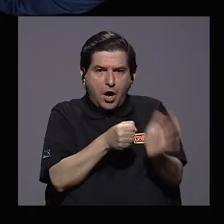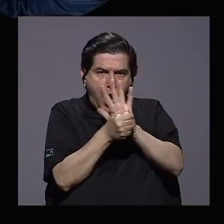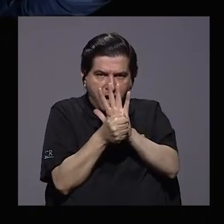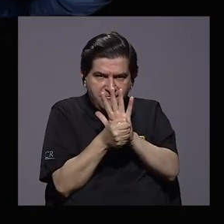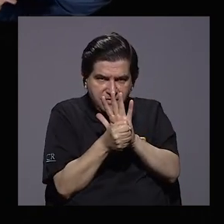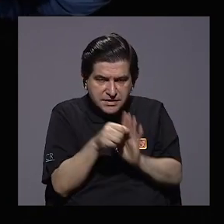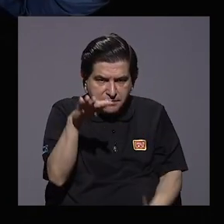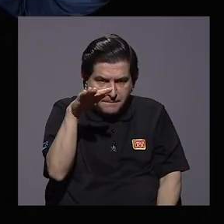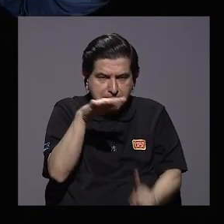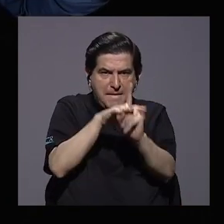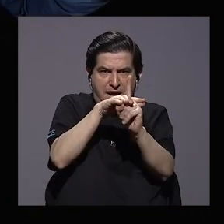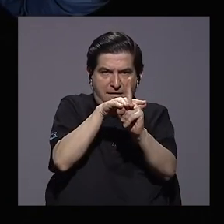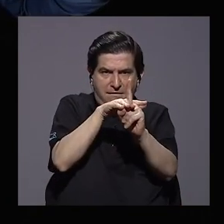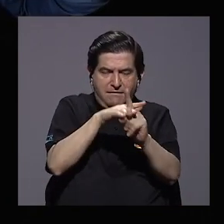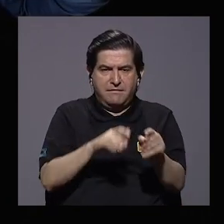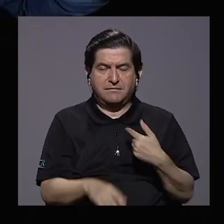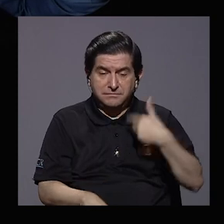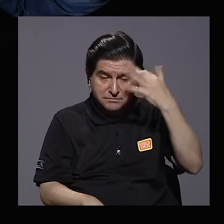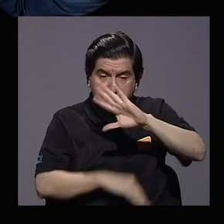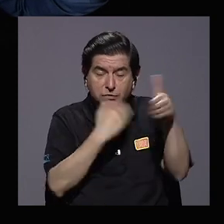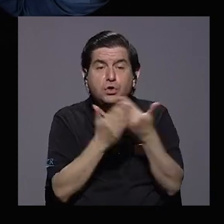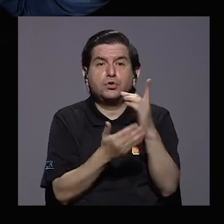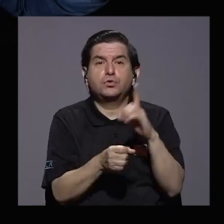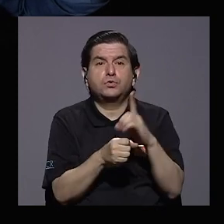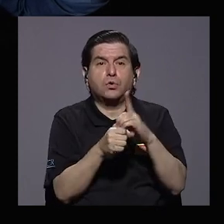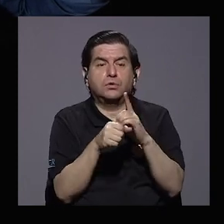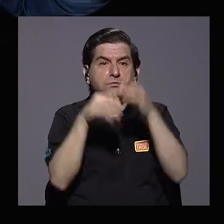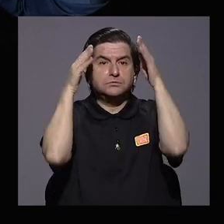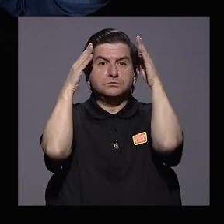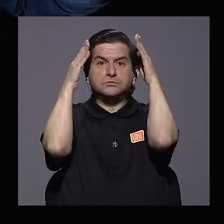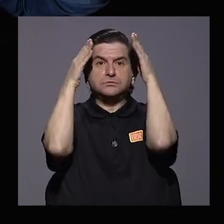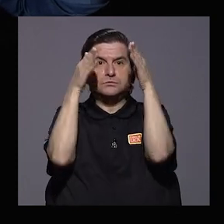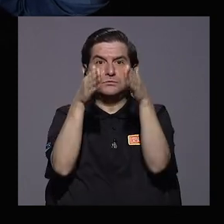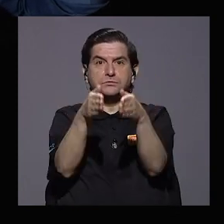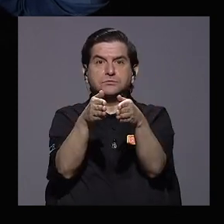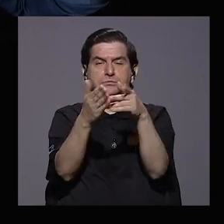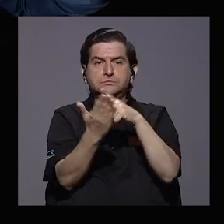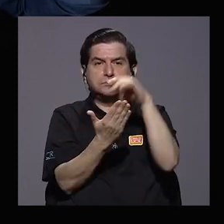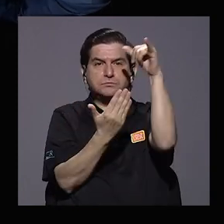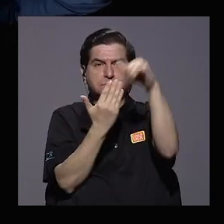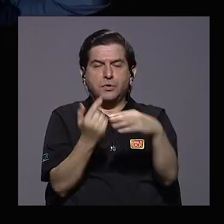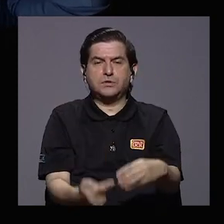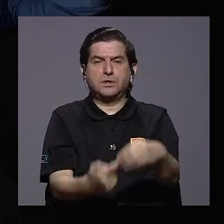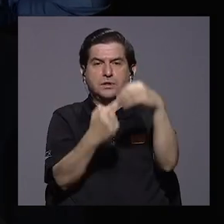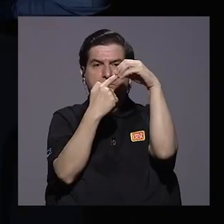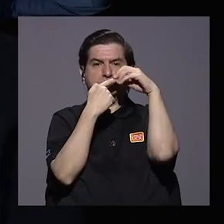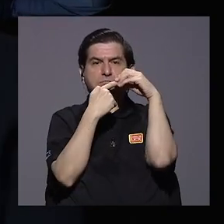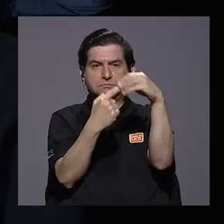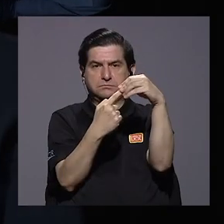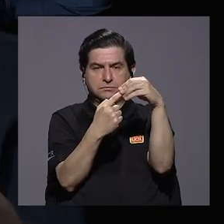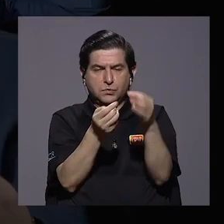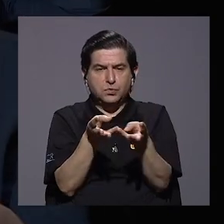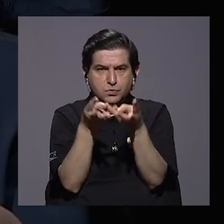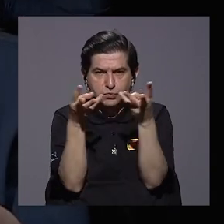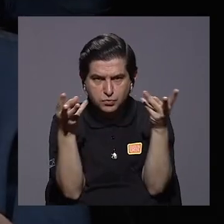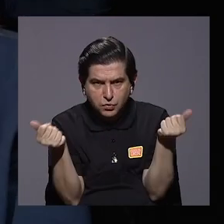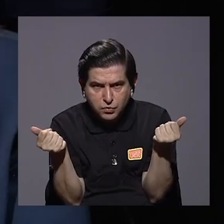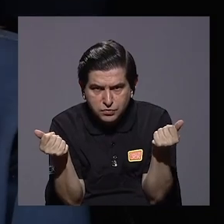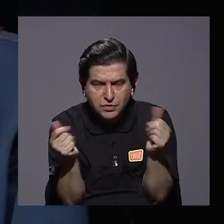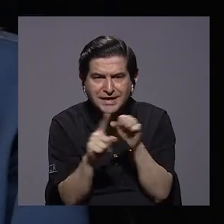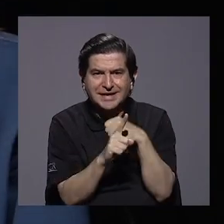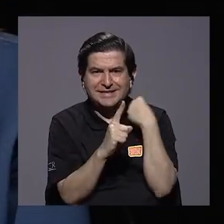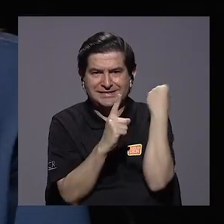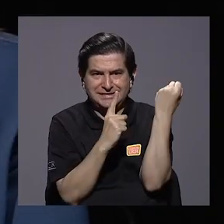reventó, yo creo que todos los diputados nos focalizamos en los proyectos prioritarios para solventar